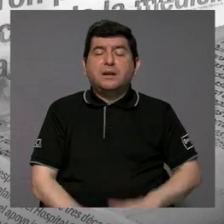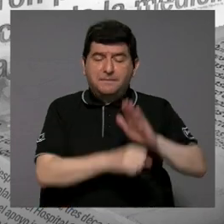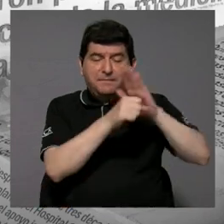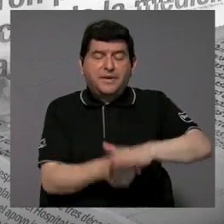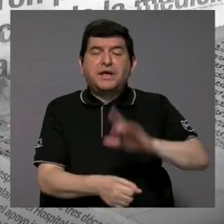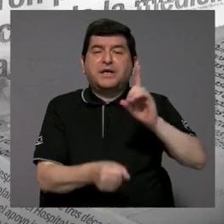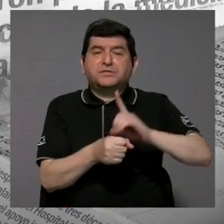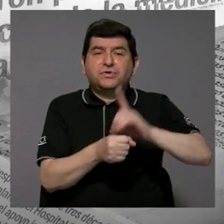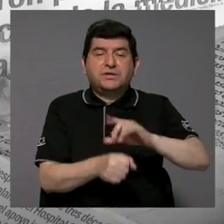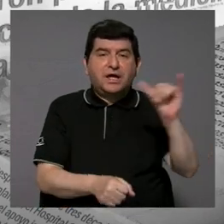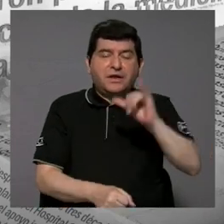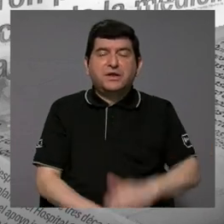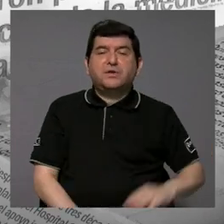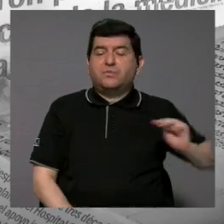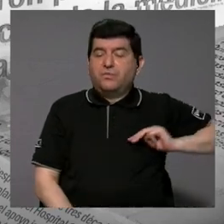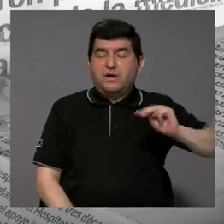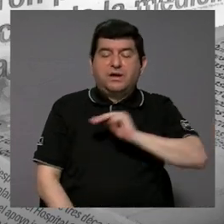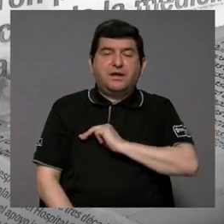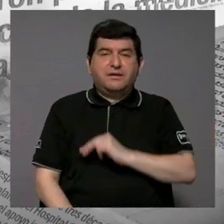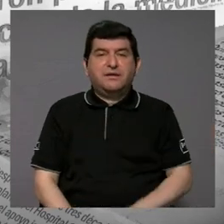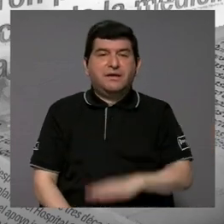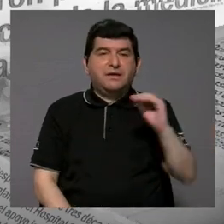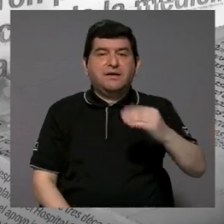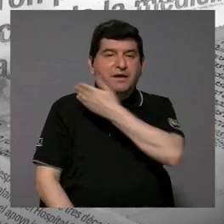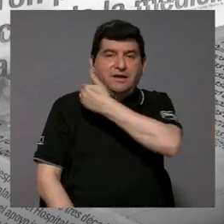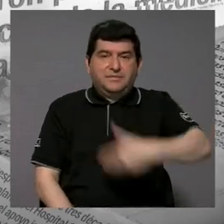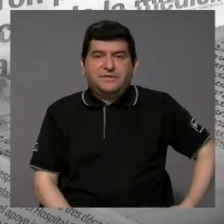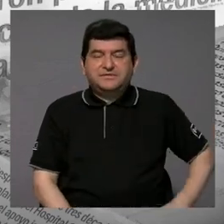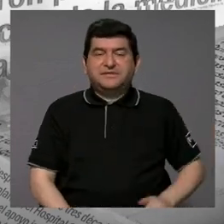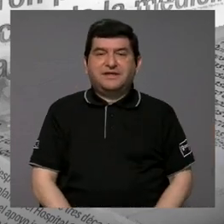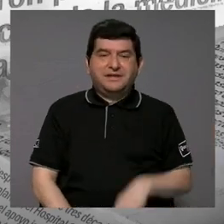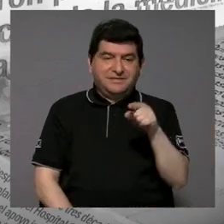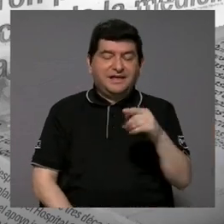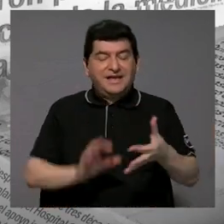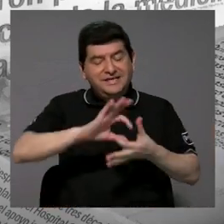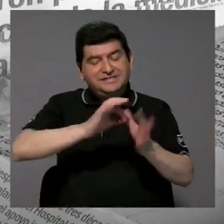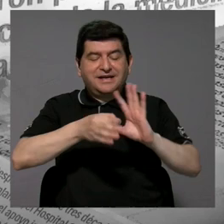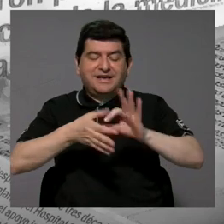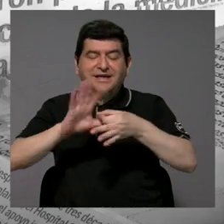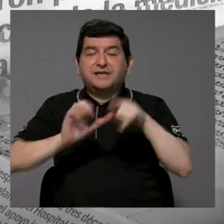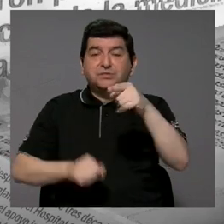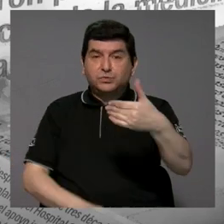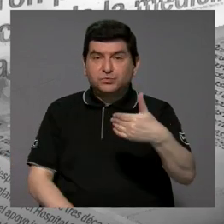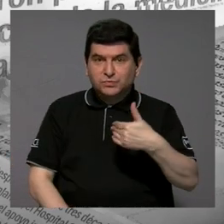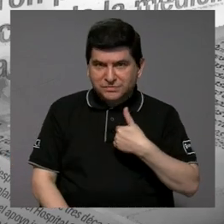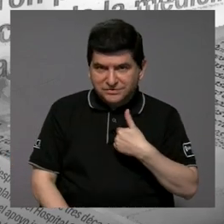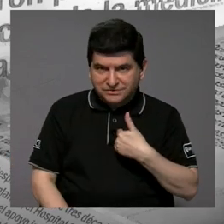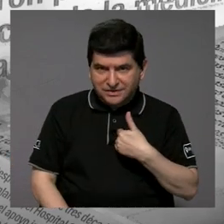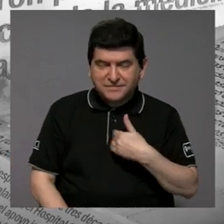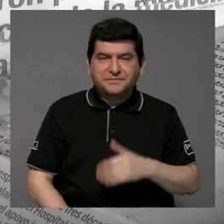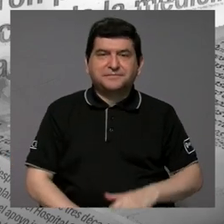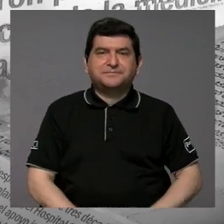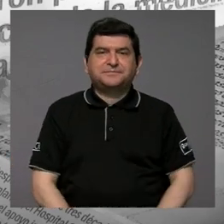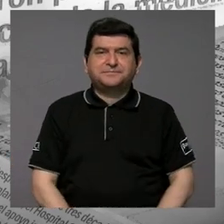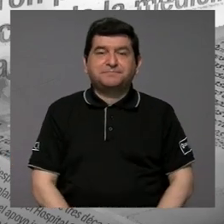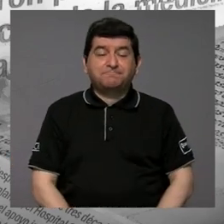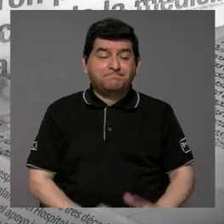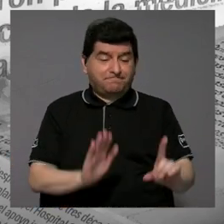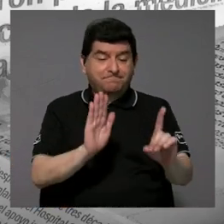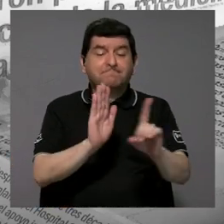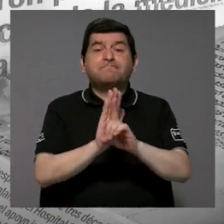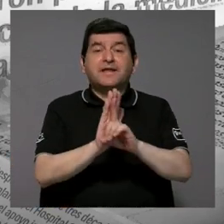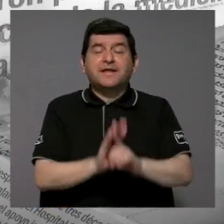diputados y los diputados también a los ministros y los ministros al presidente. Ahí está la cadena. Ustedes tienen el